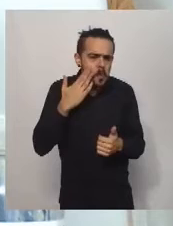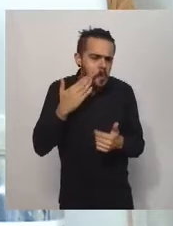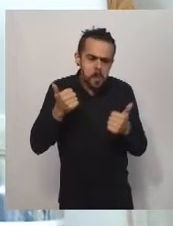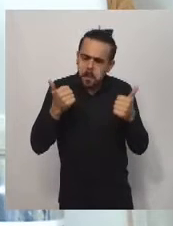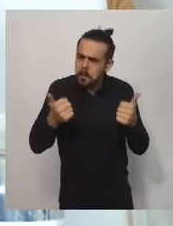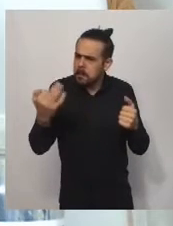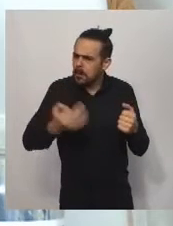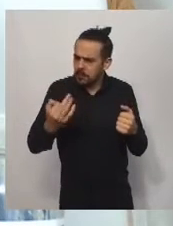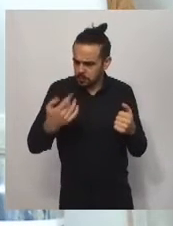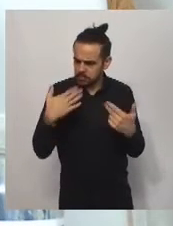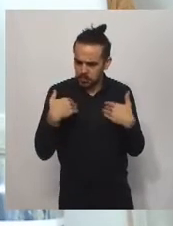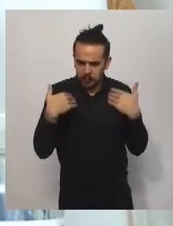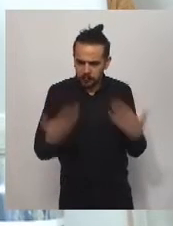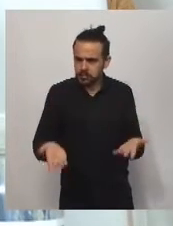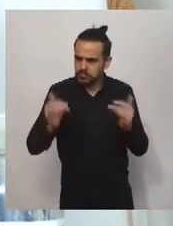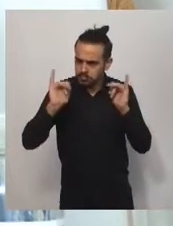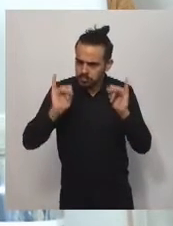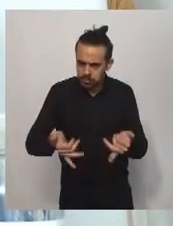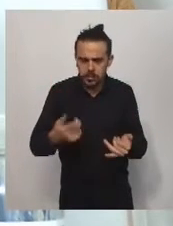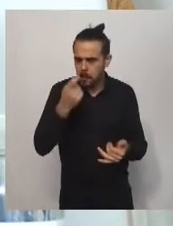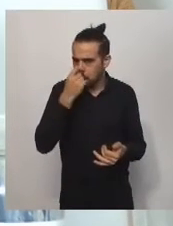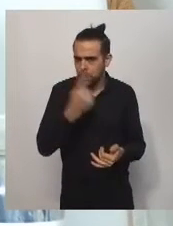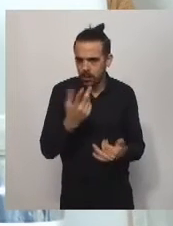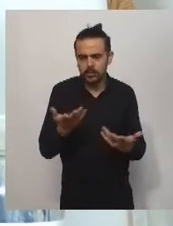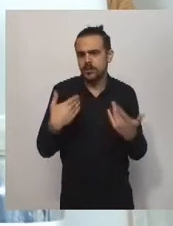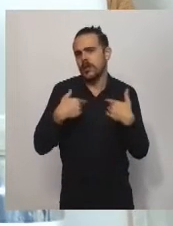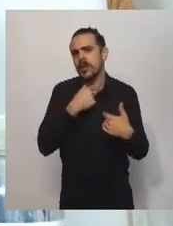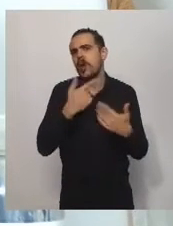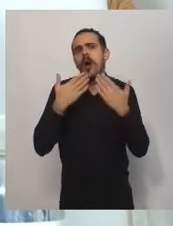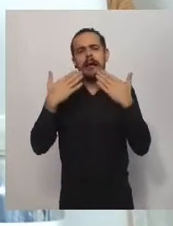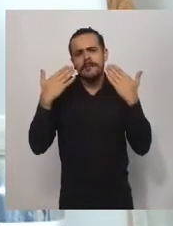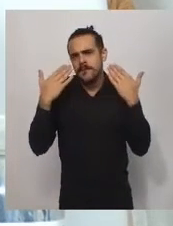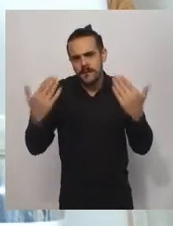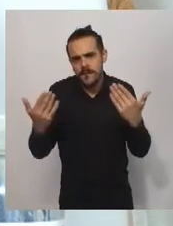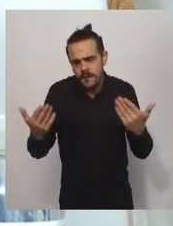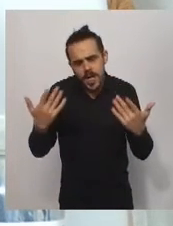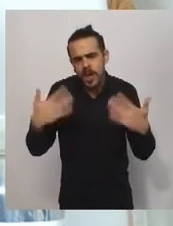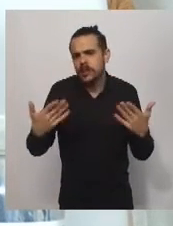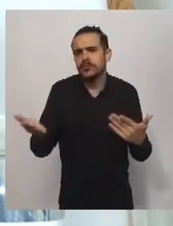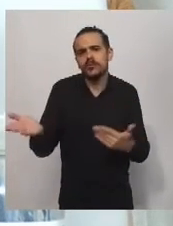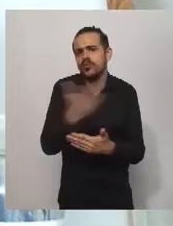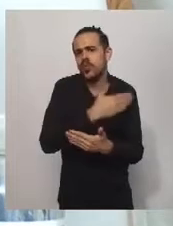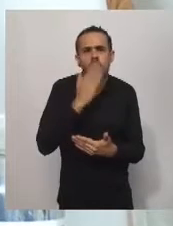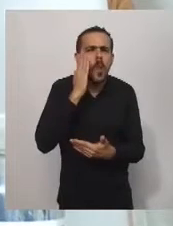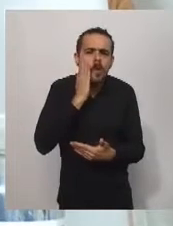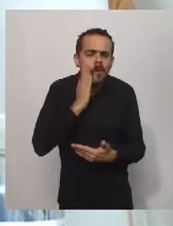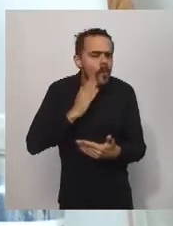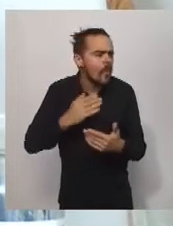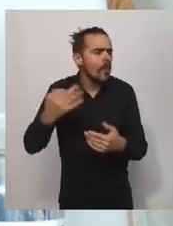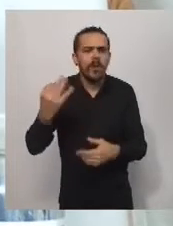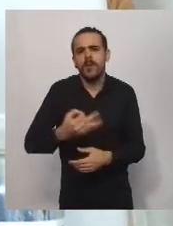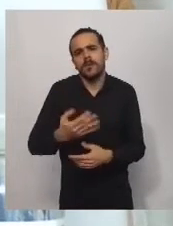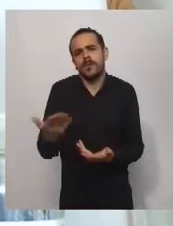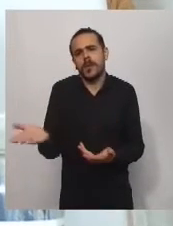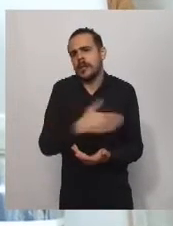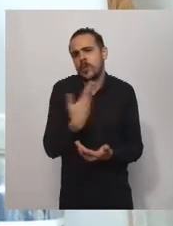las instituciones deportivas. Quiero agradecer profundamente la generosidad puesta de manifiesto una vez más por